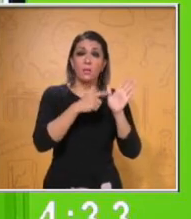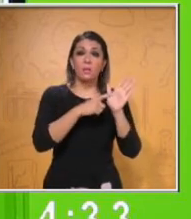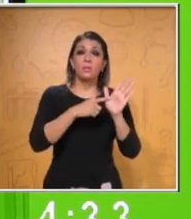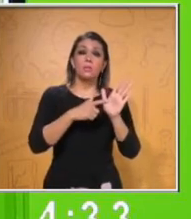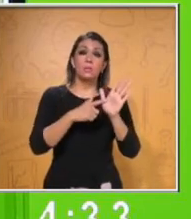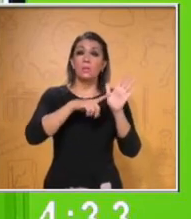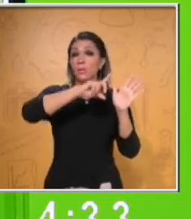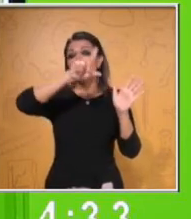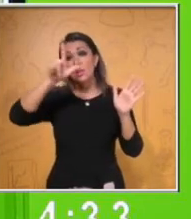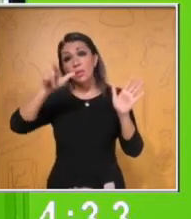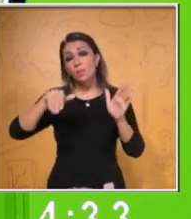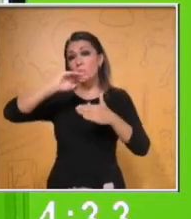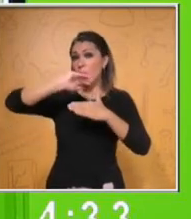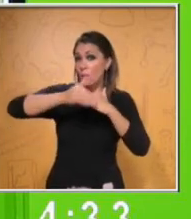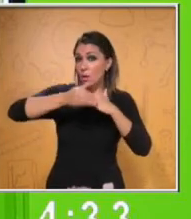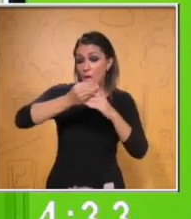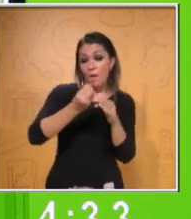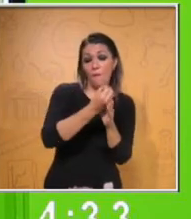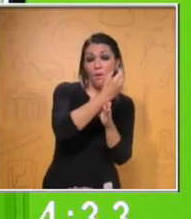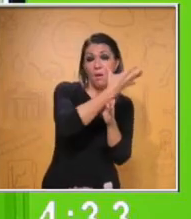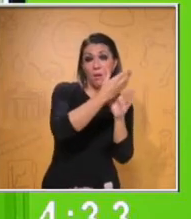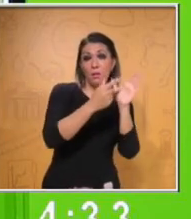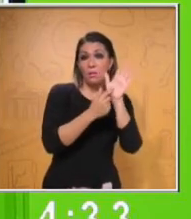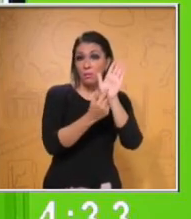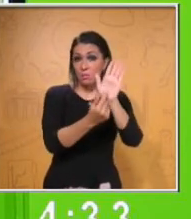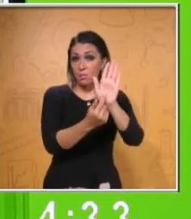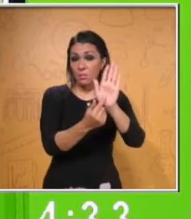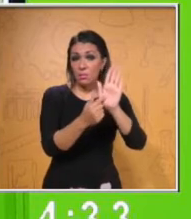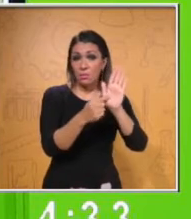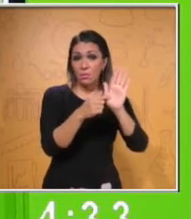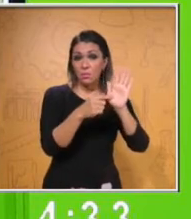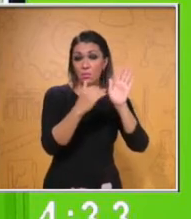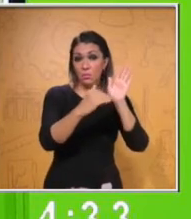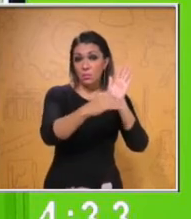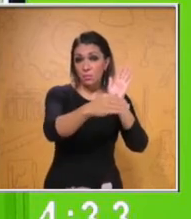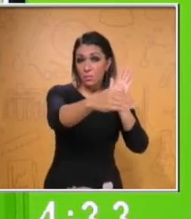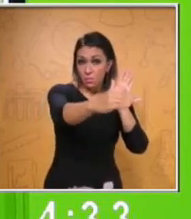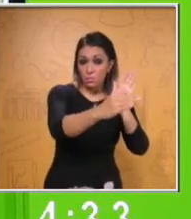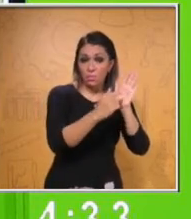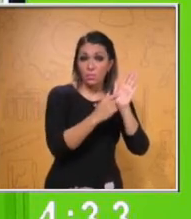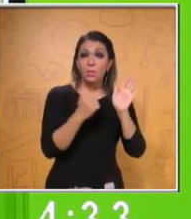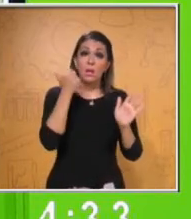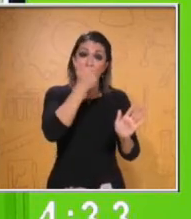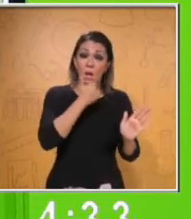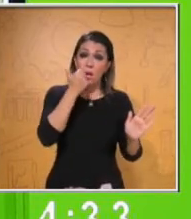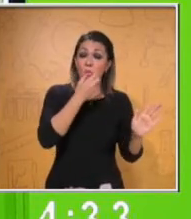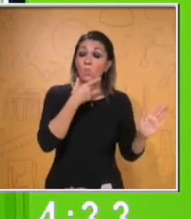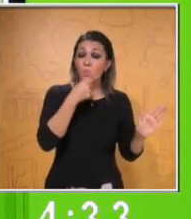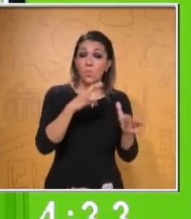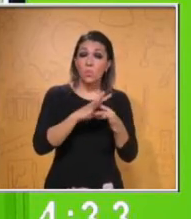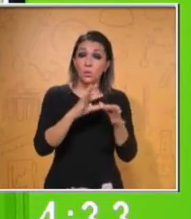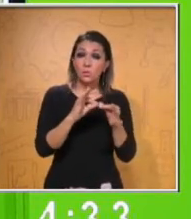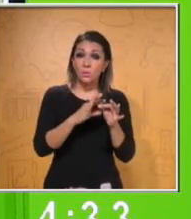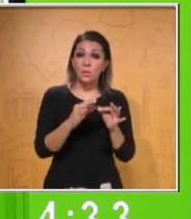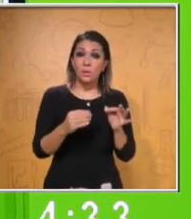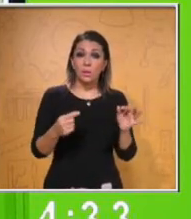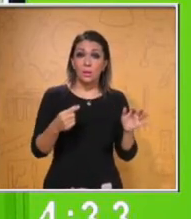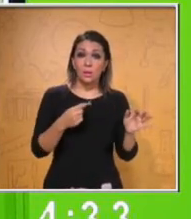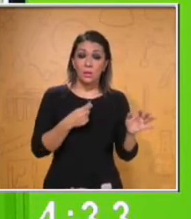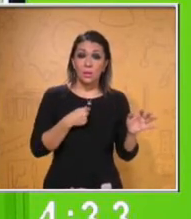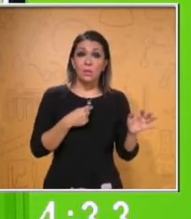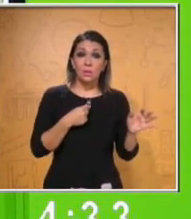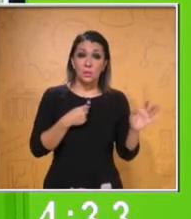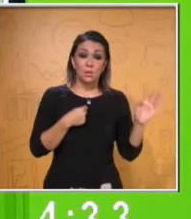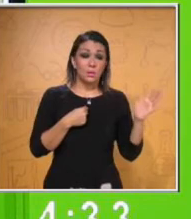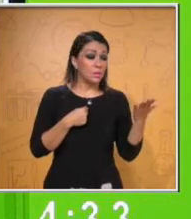presentación o más adelante, un poco más adelante de la mitad de la presentación, el alumno dice, as I was saying,